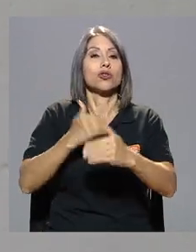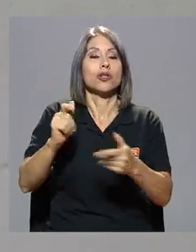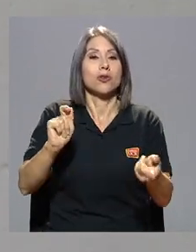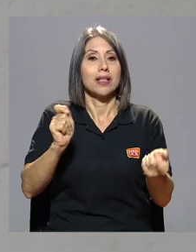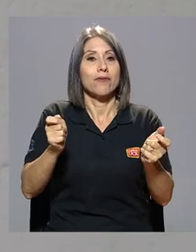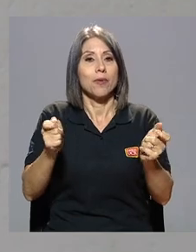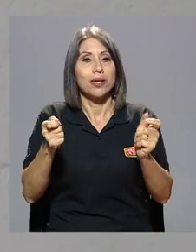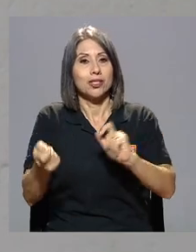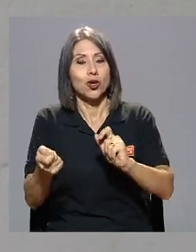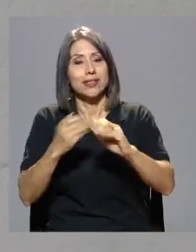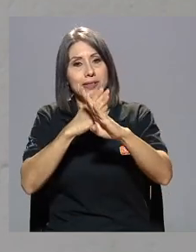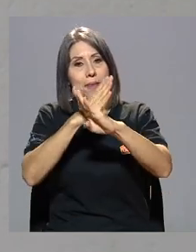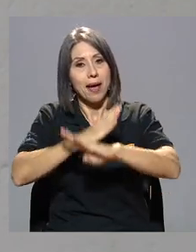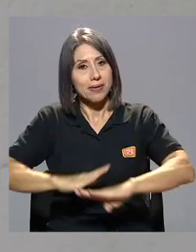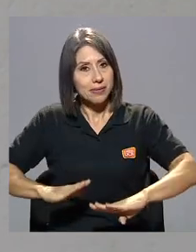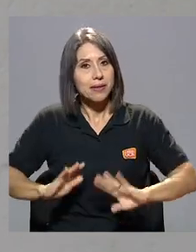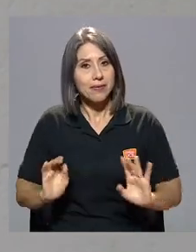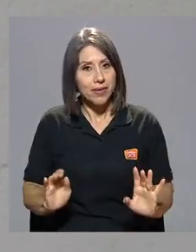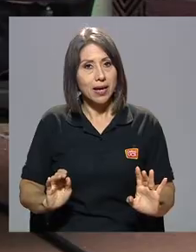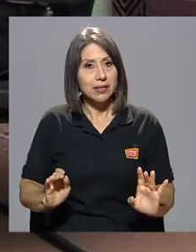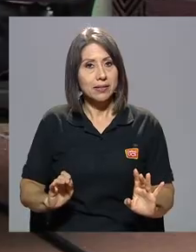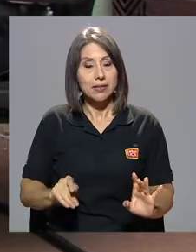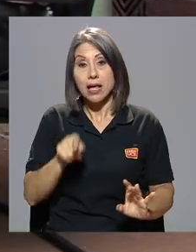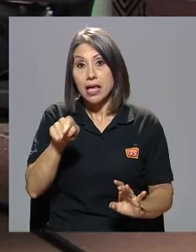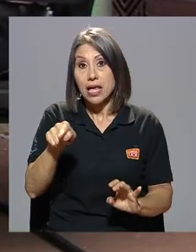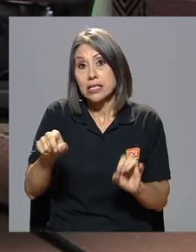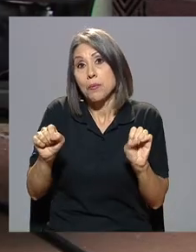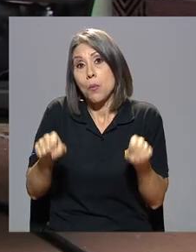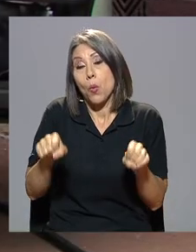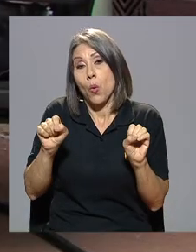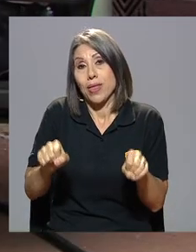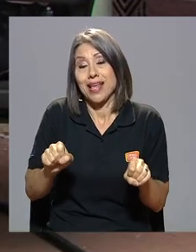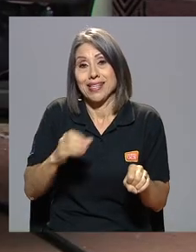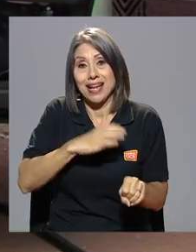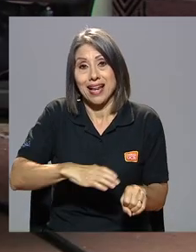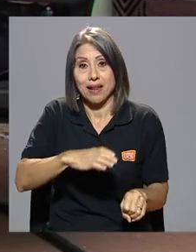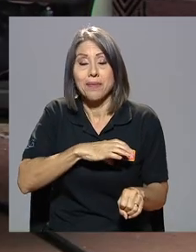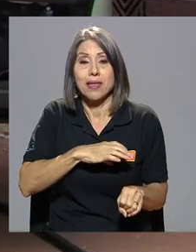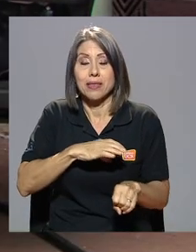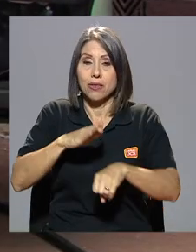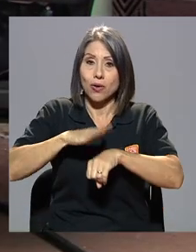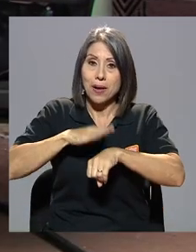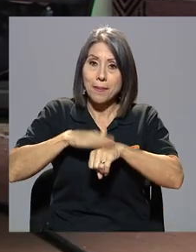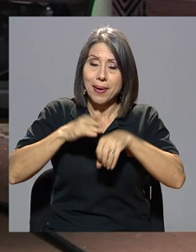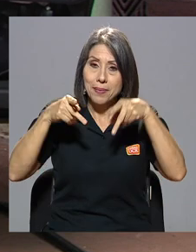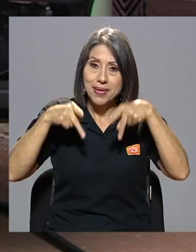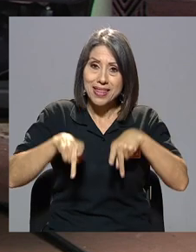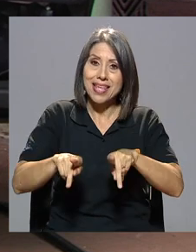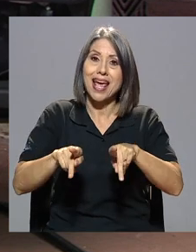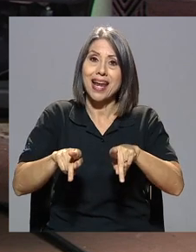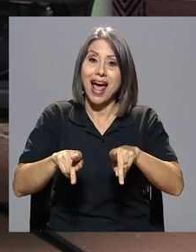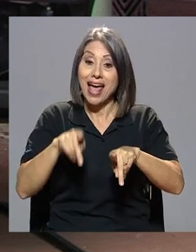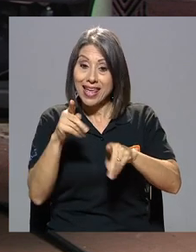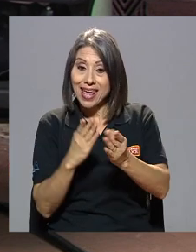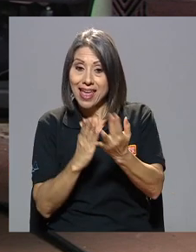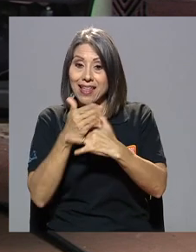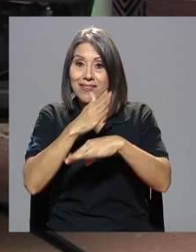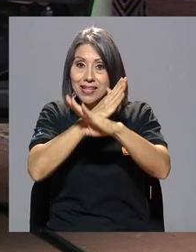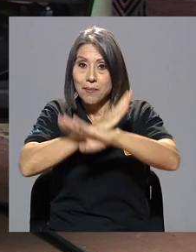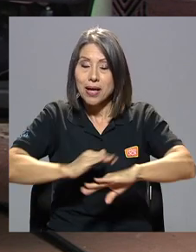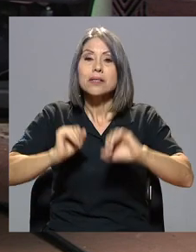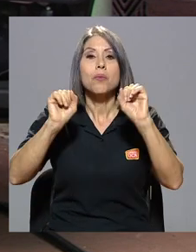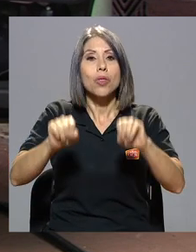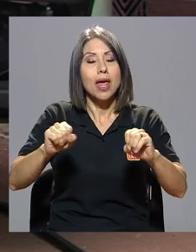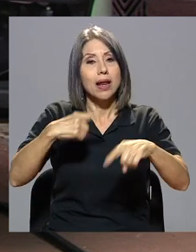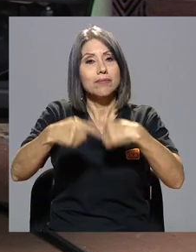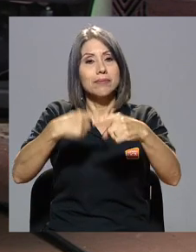un proceso de transformaciones aún pacíficas y que este podía ser más bien el elemento que permitiera que esa vía pacífica tuviera